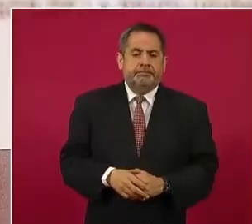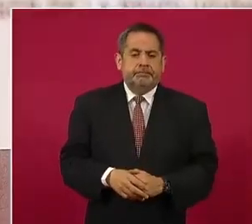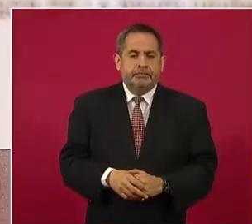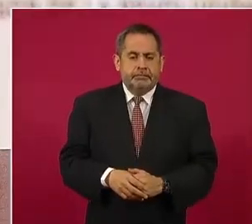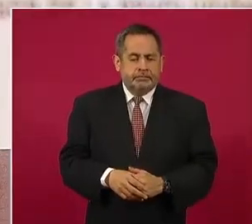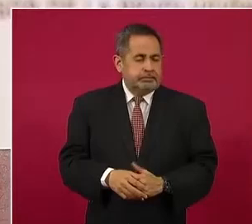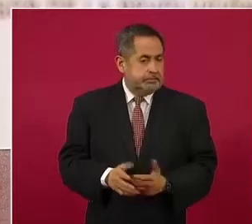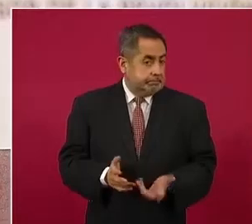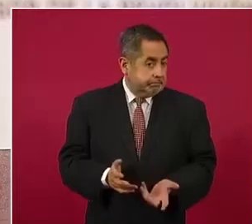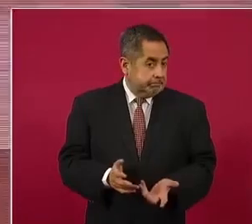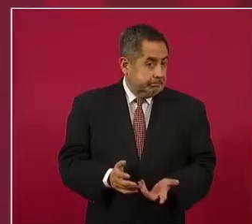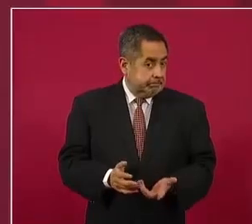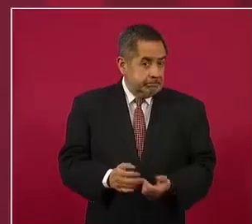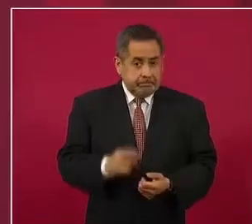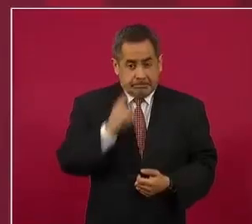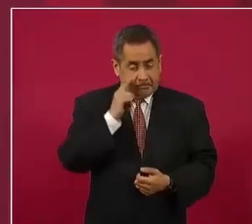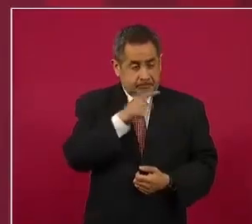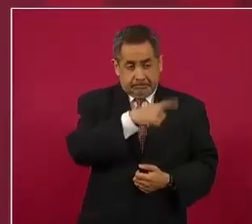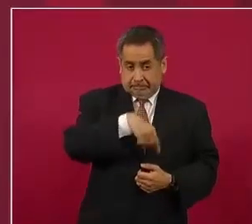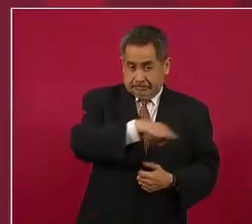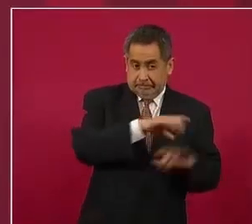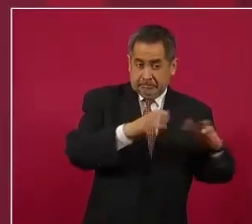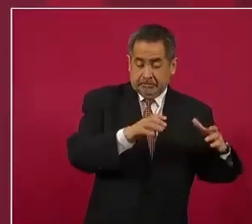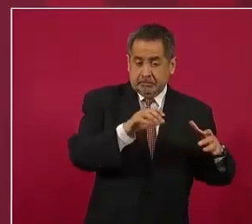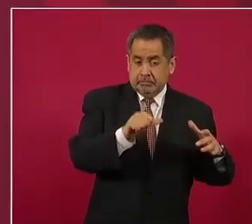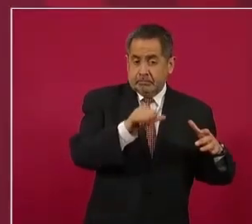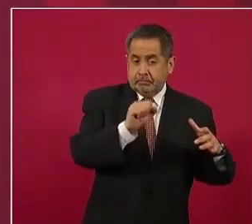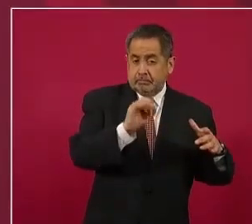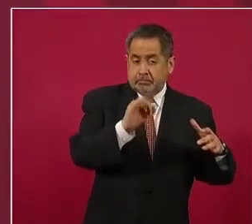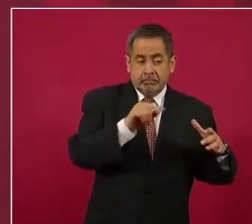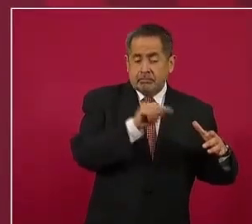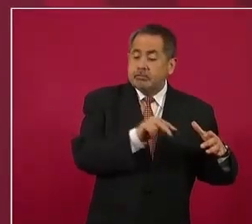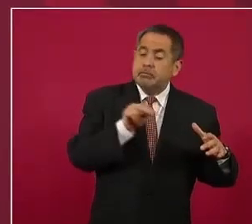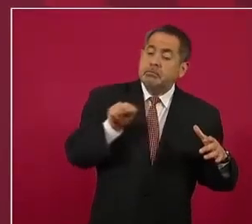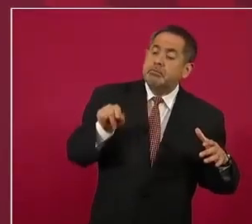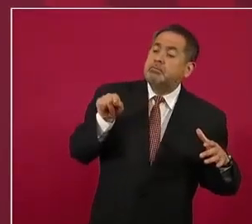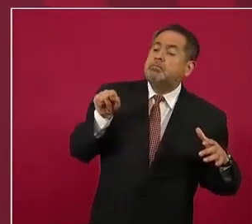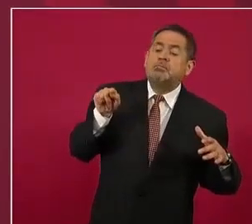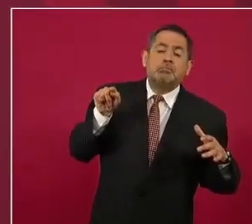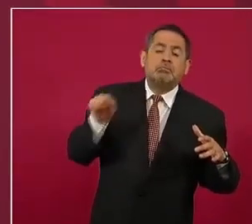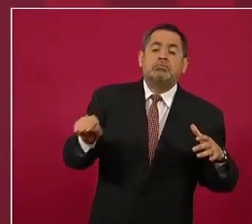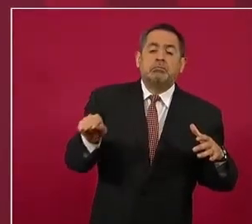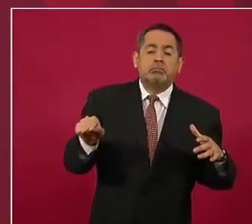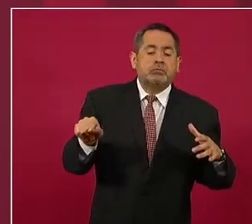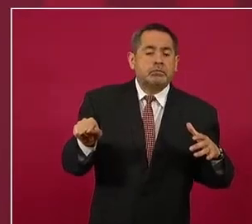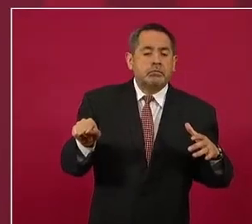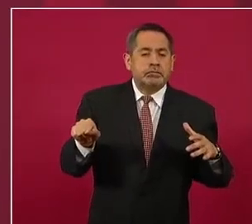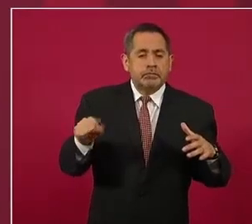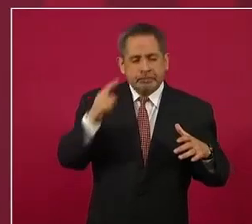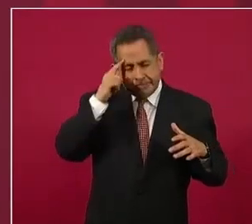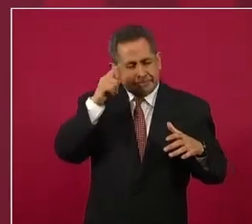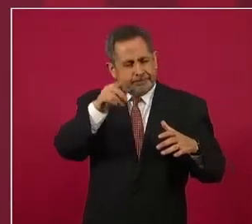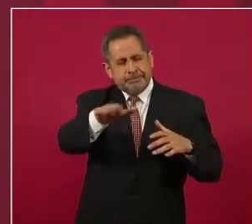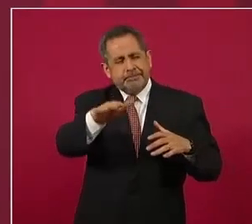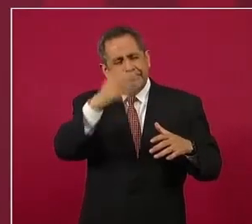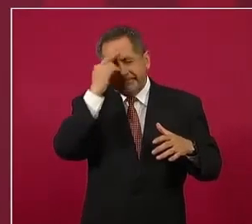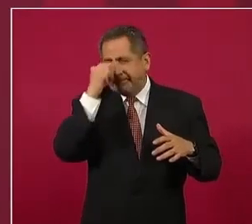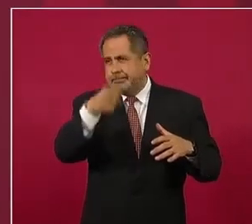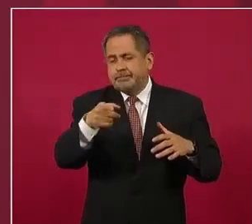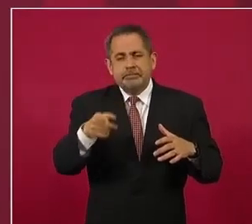Vieron lo de la entrega de los